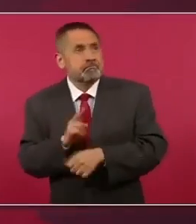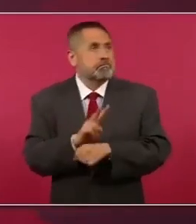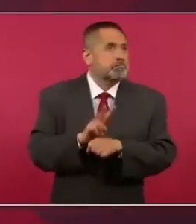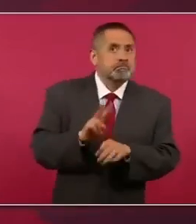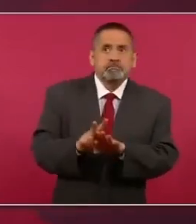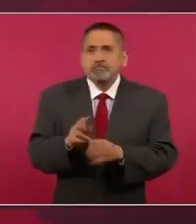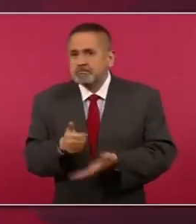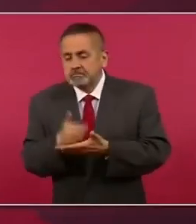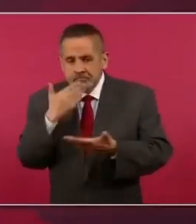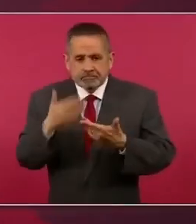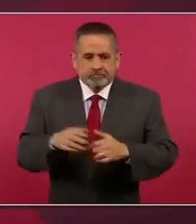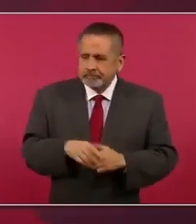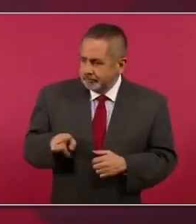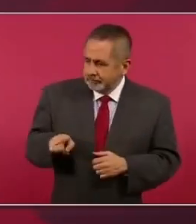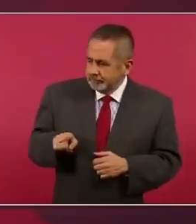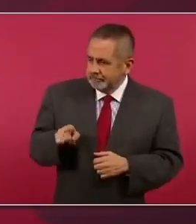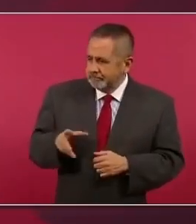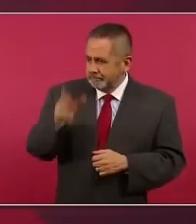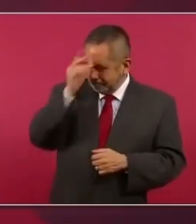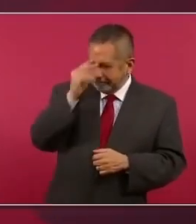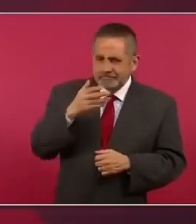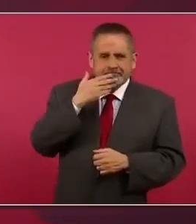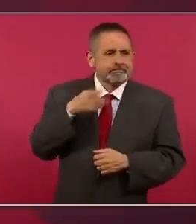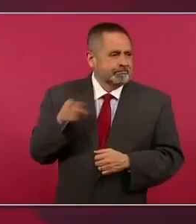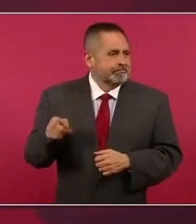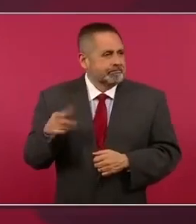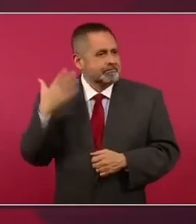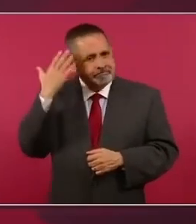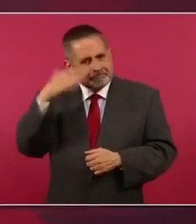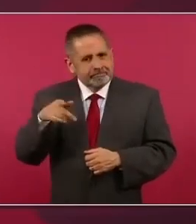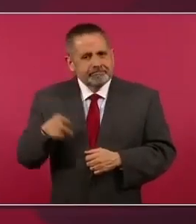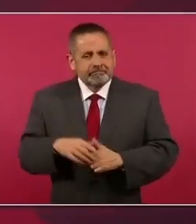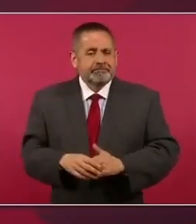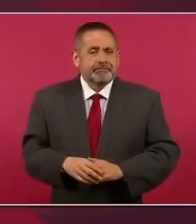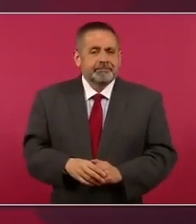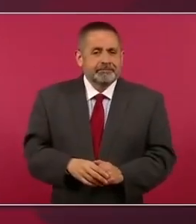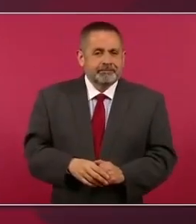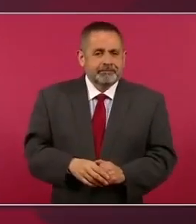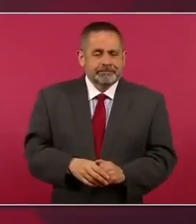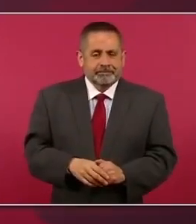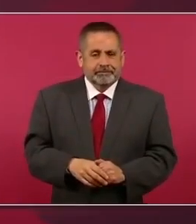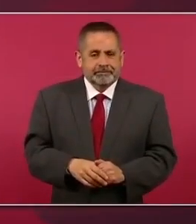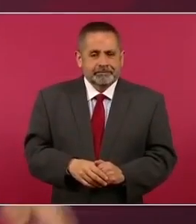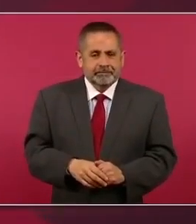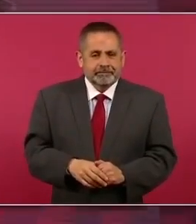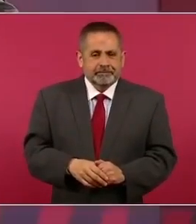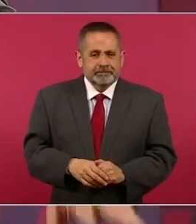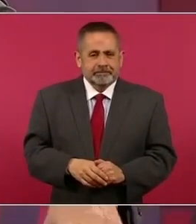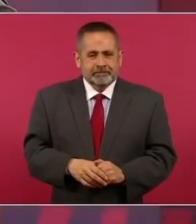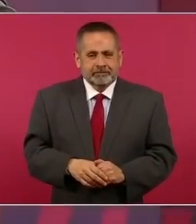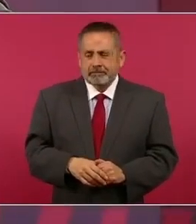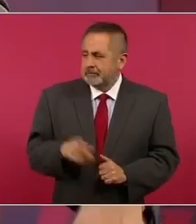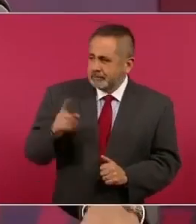se aprende ¿no? del lenguaje para suavizar las